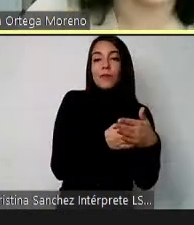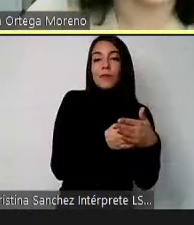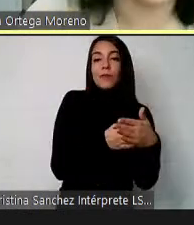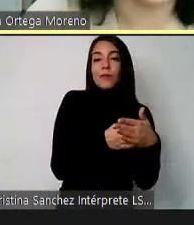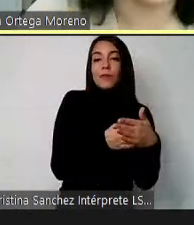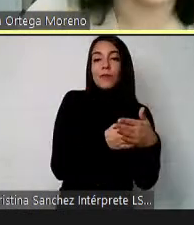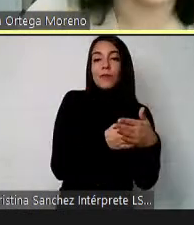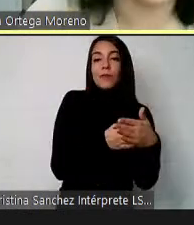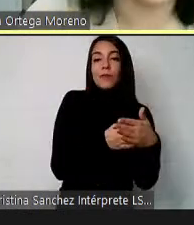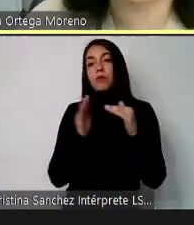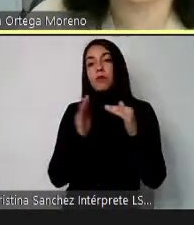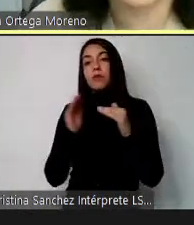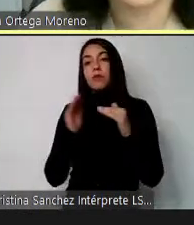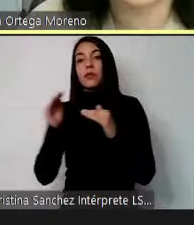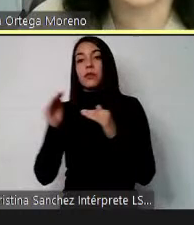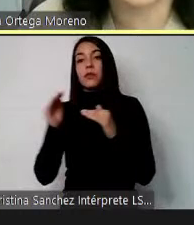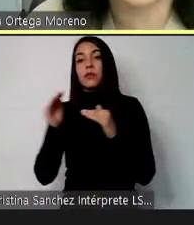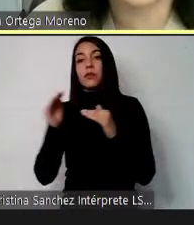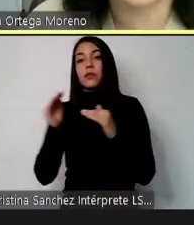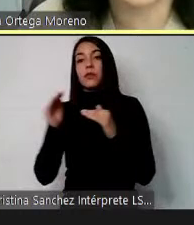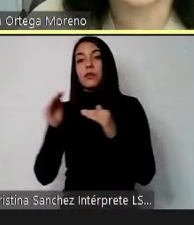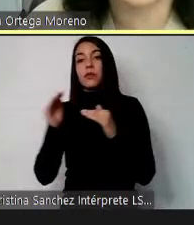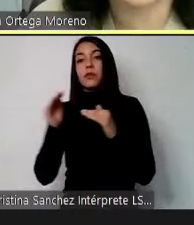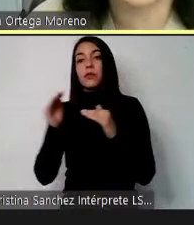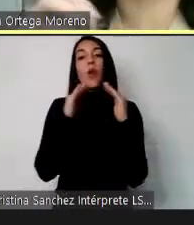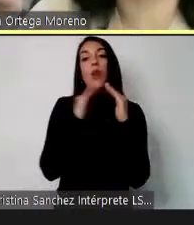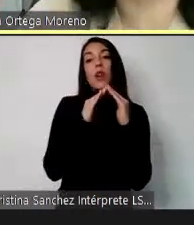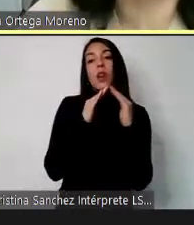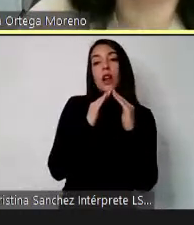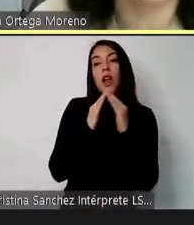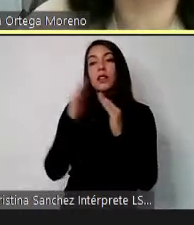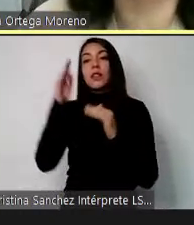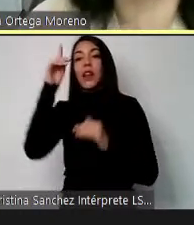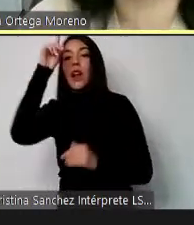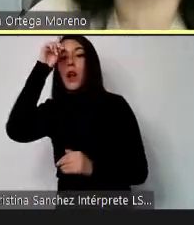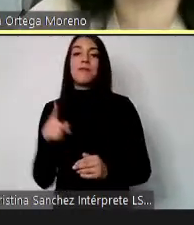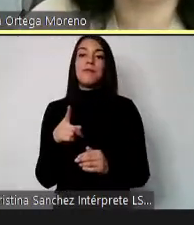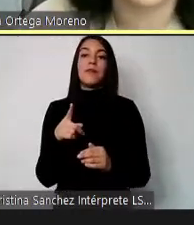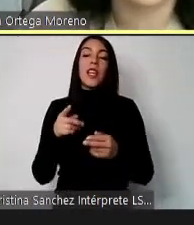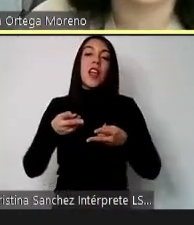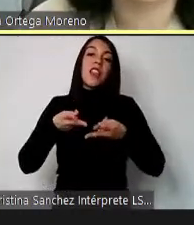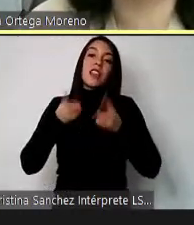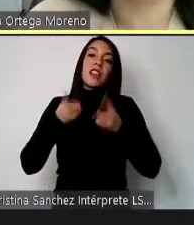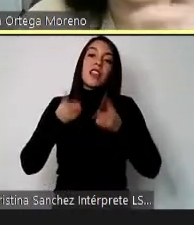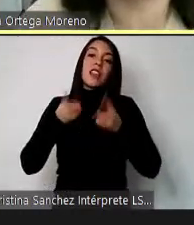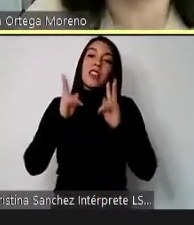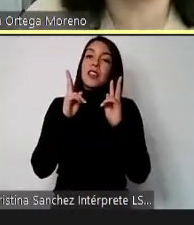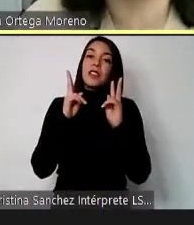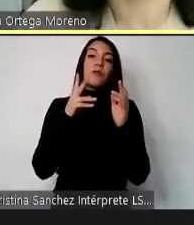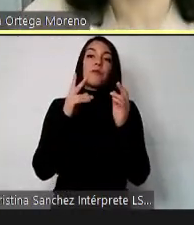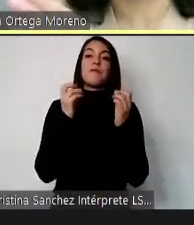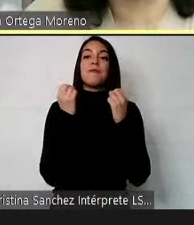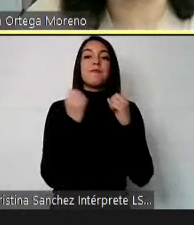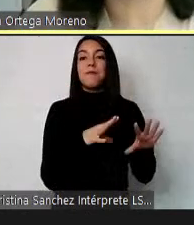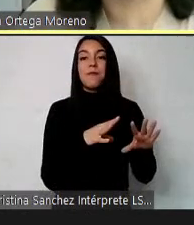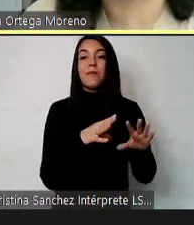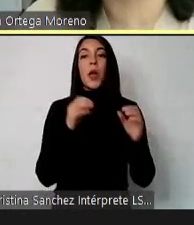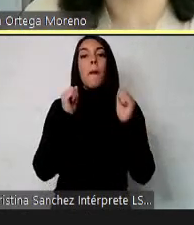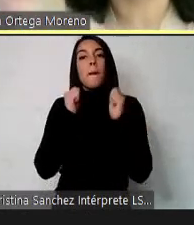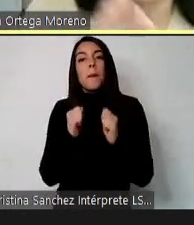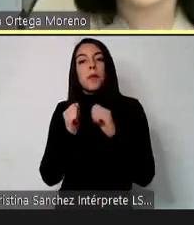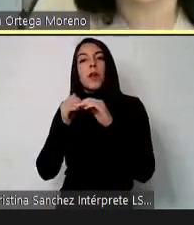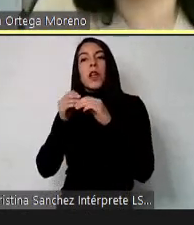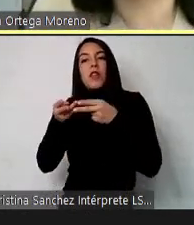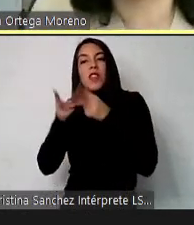al colegio que vaya de su casa al hospital por lo tanto pierde su derecho no lo pierde pierde la